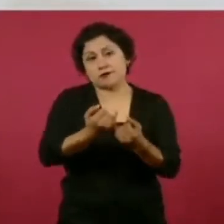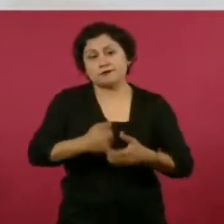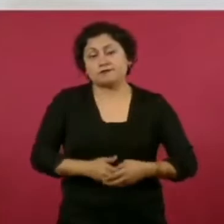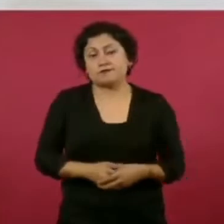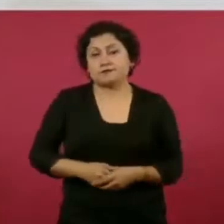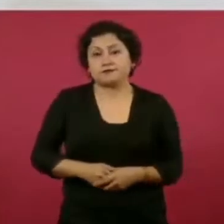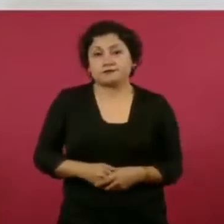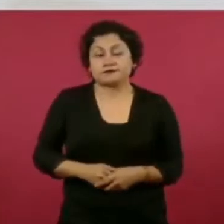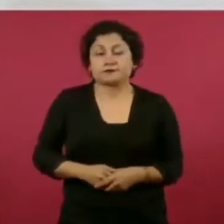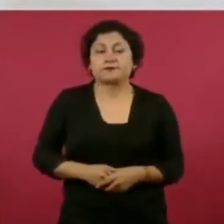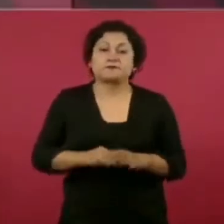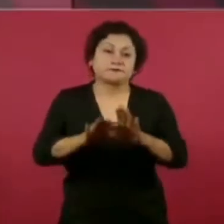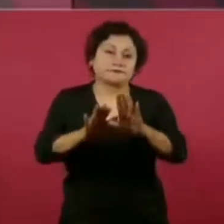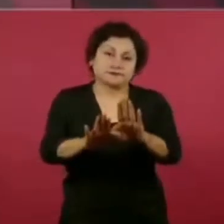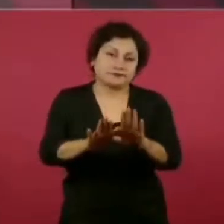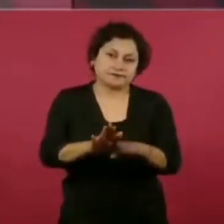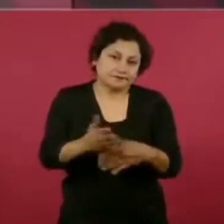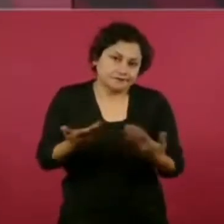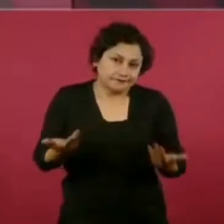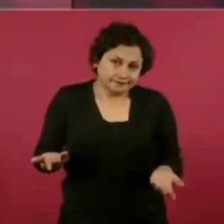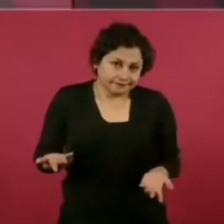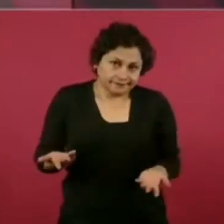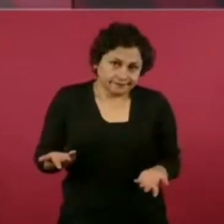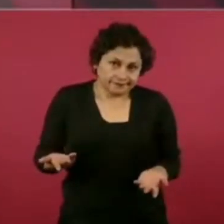Pero esa es la misma receta.